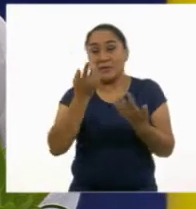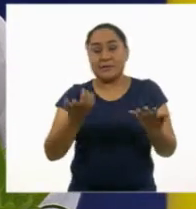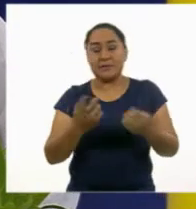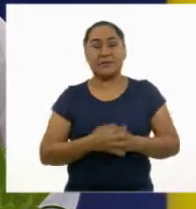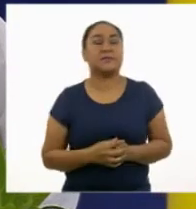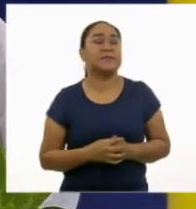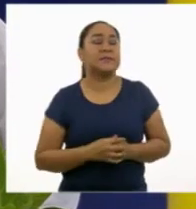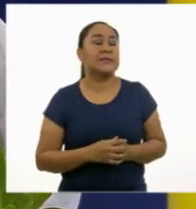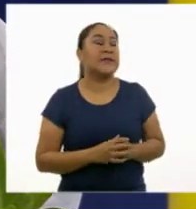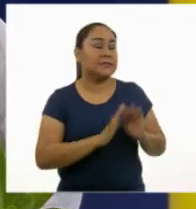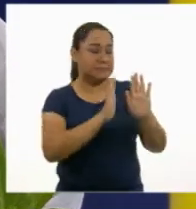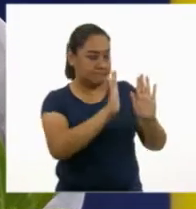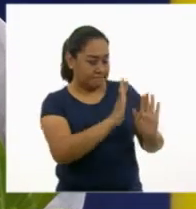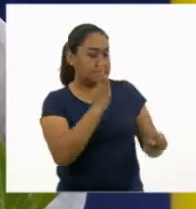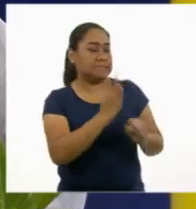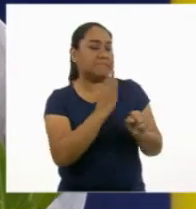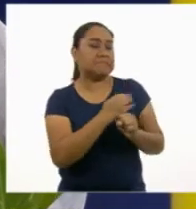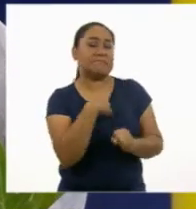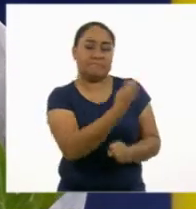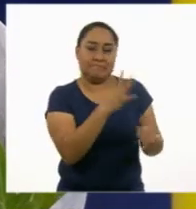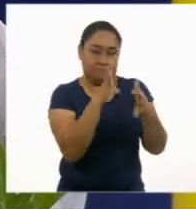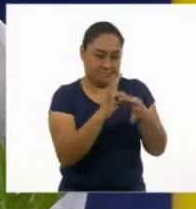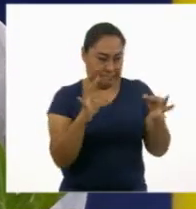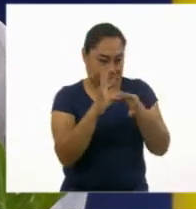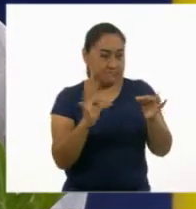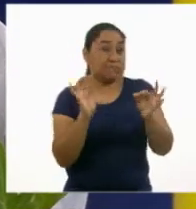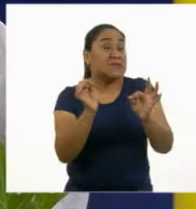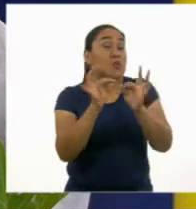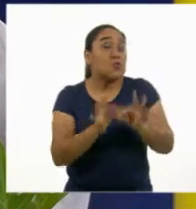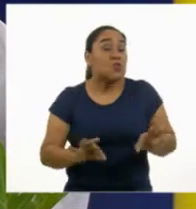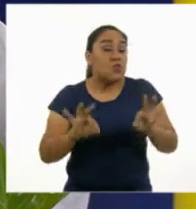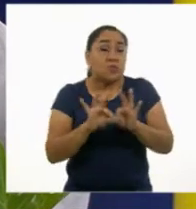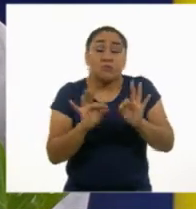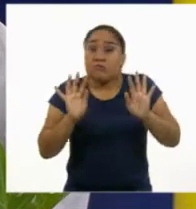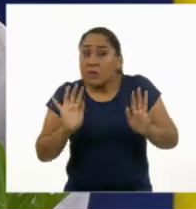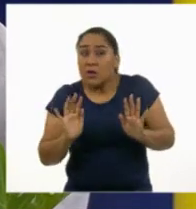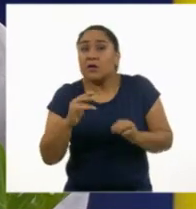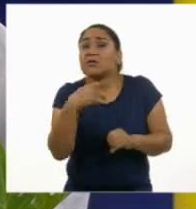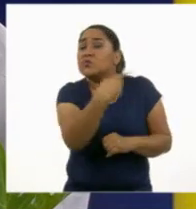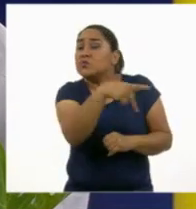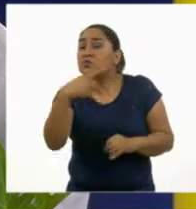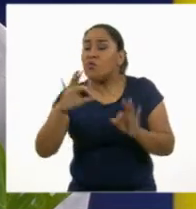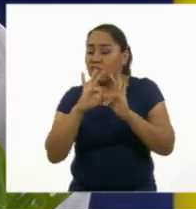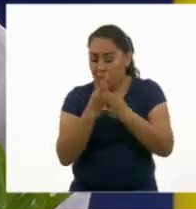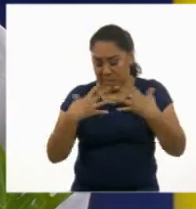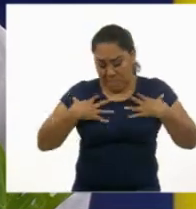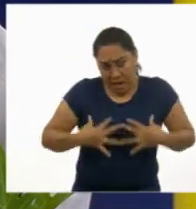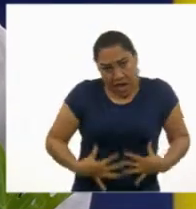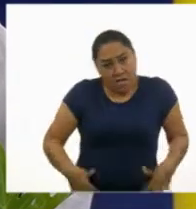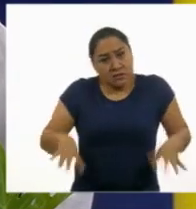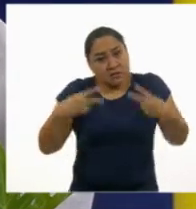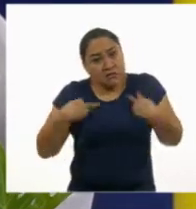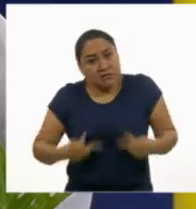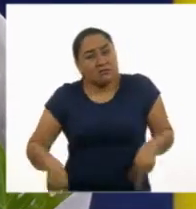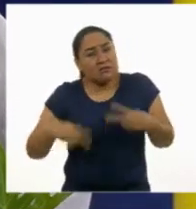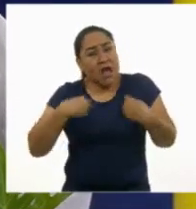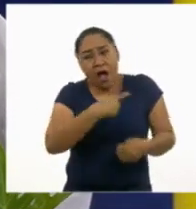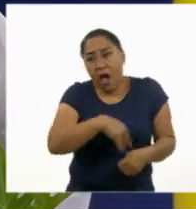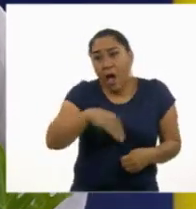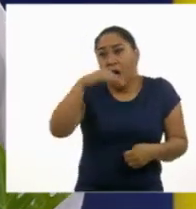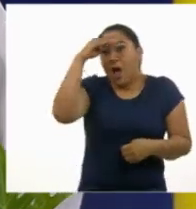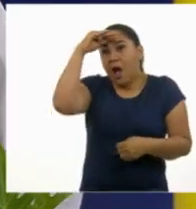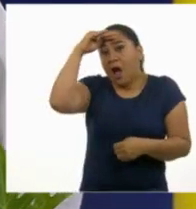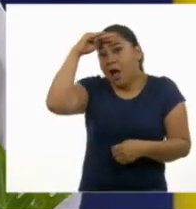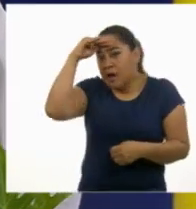Déjame decirte algo muy importante. La manera de vestir no tiene que ser un motivo para dar a pensar